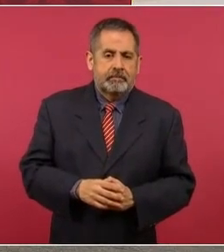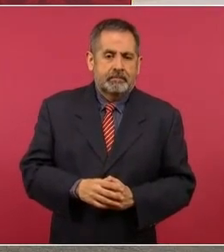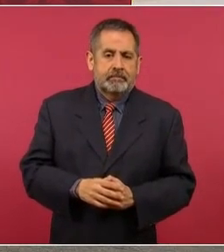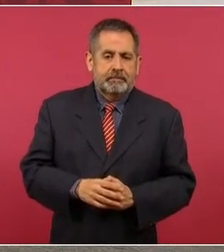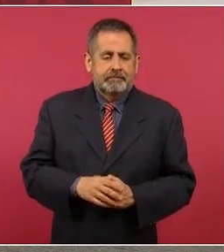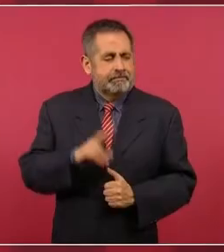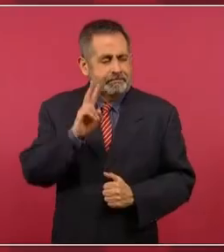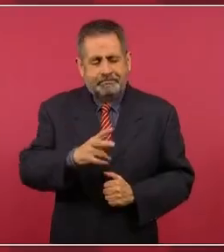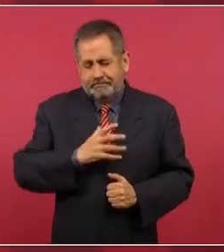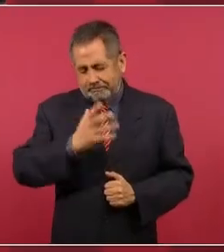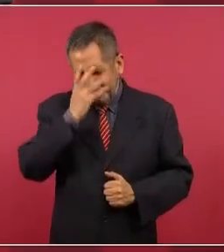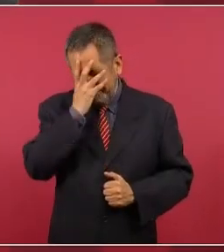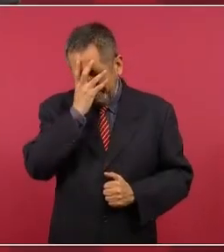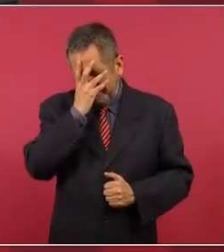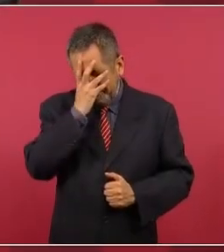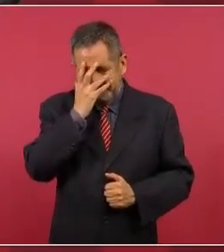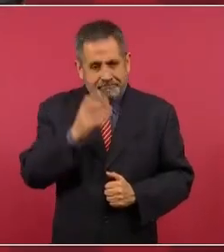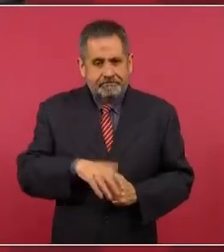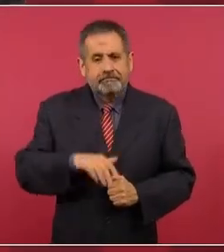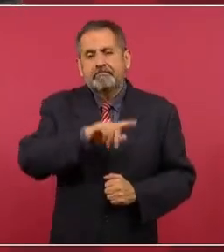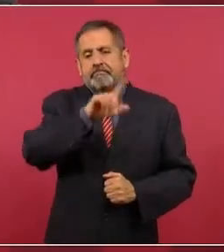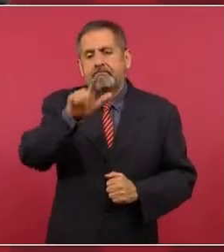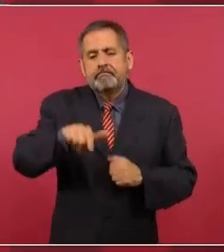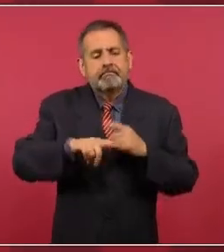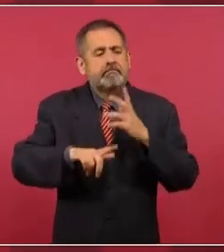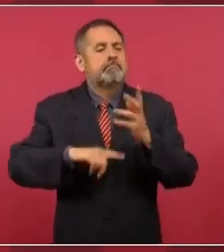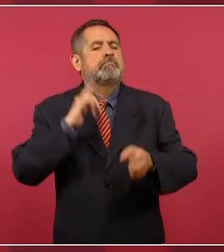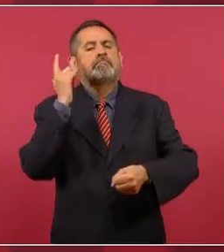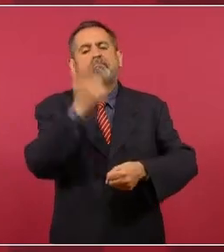una vergüenza, después pues ya sale lo de